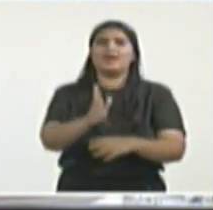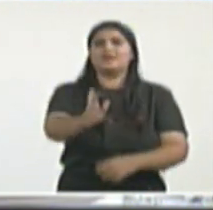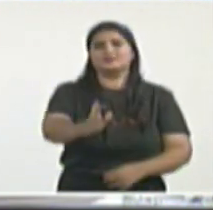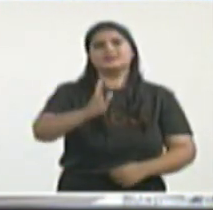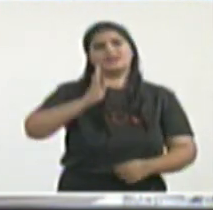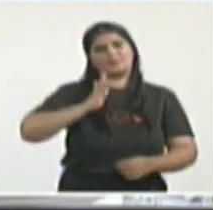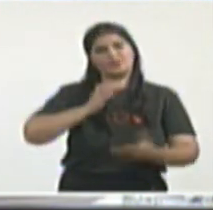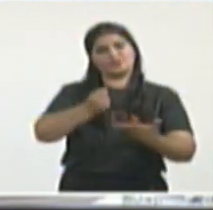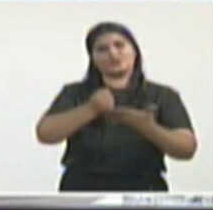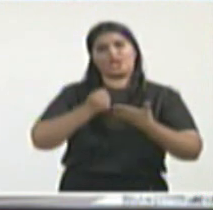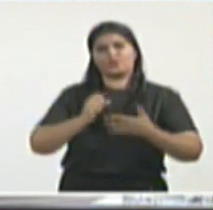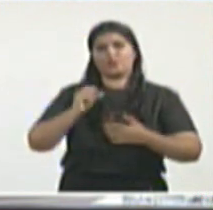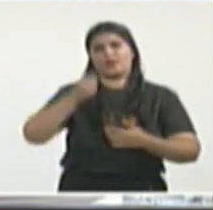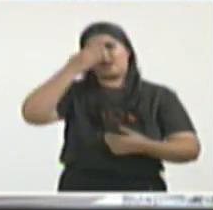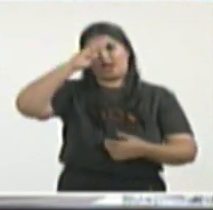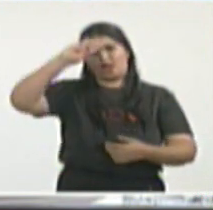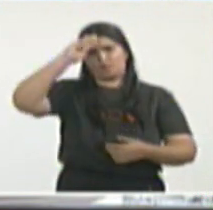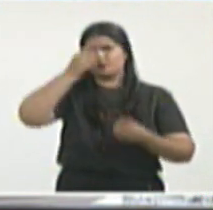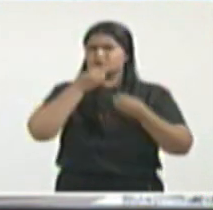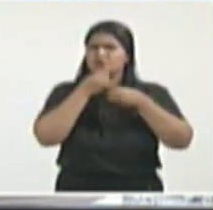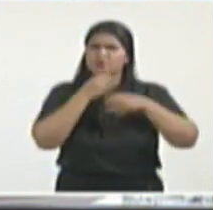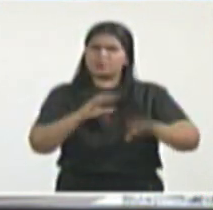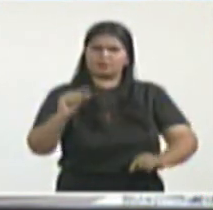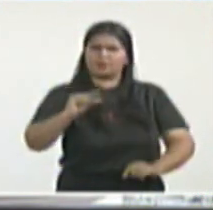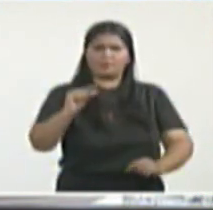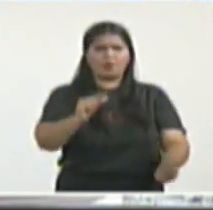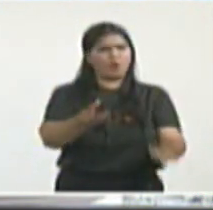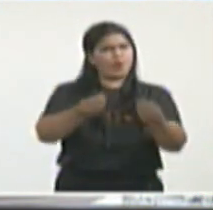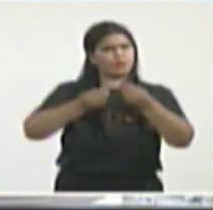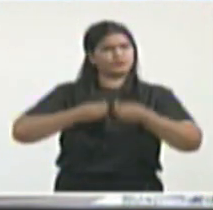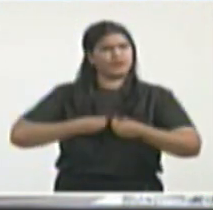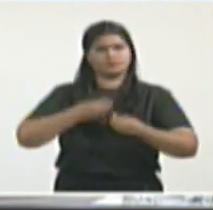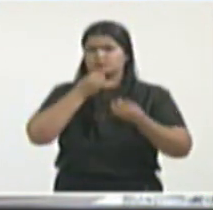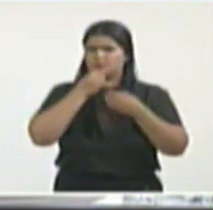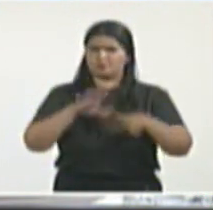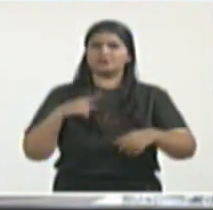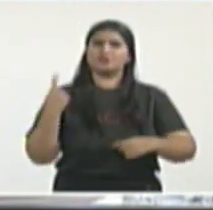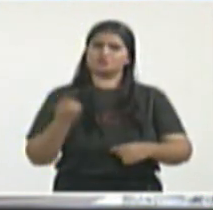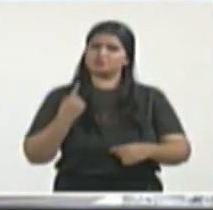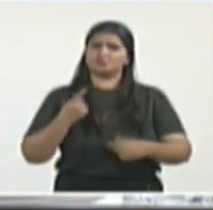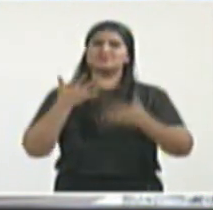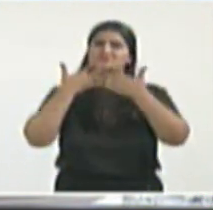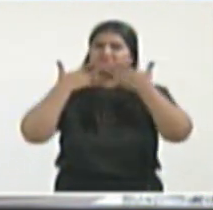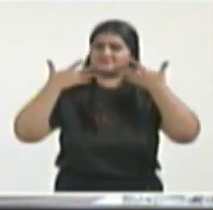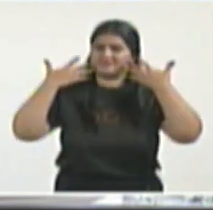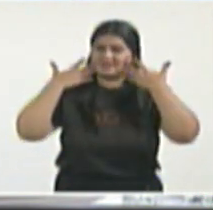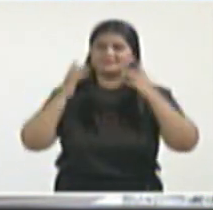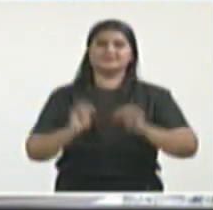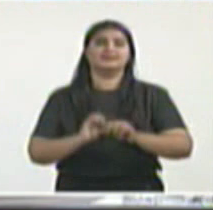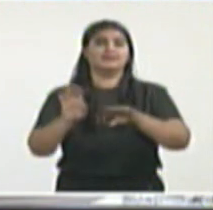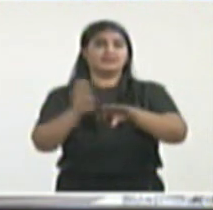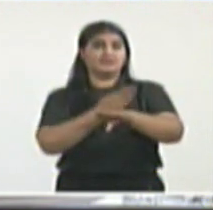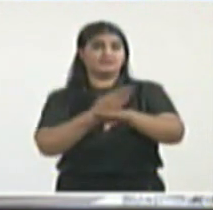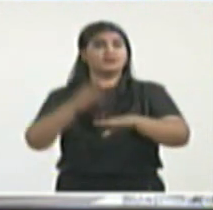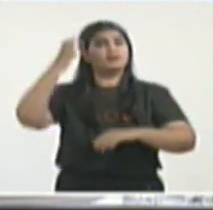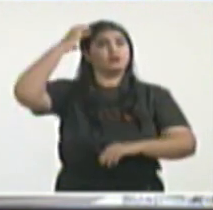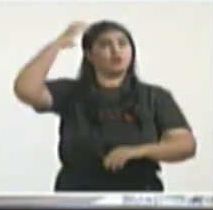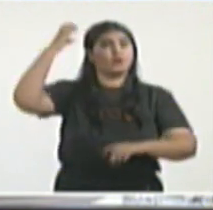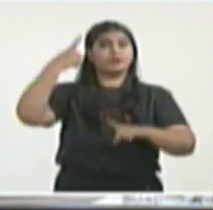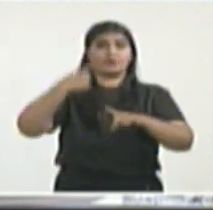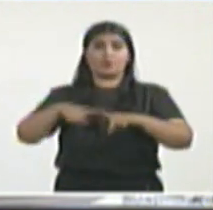el esfuerzo de nuestro pueblo. Ofrecimientos de gobiernos, de organizaciones